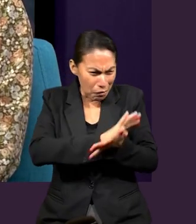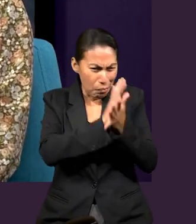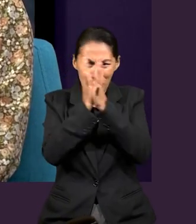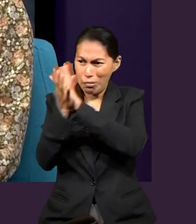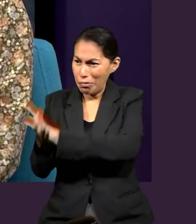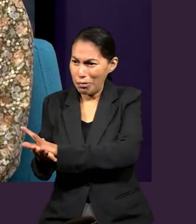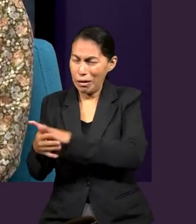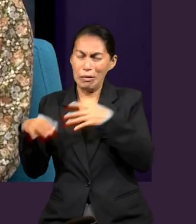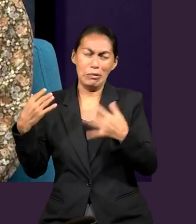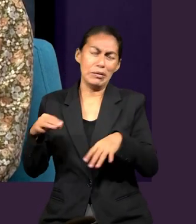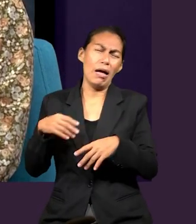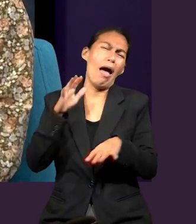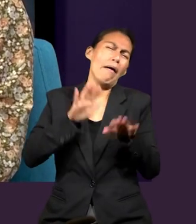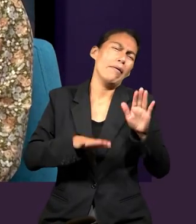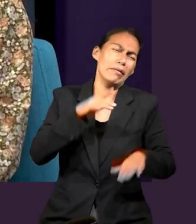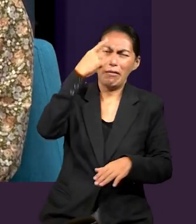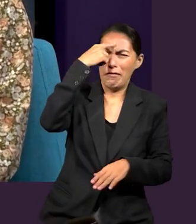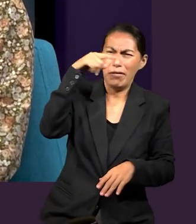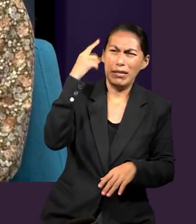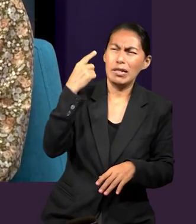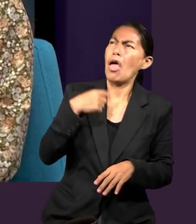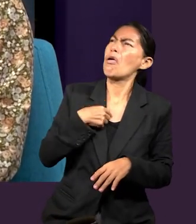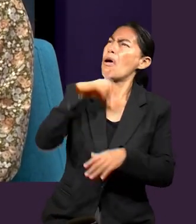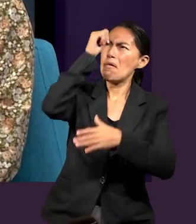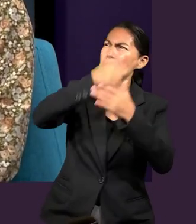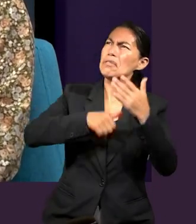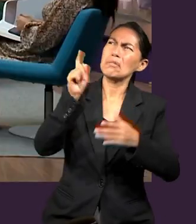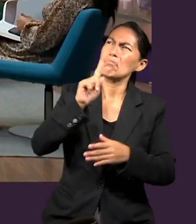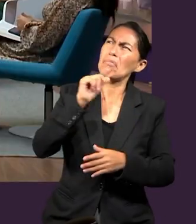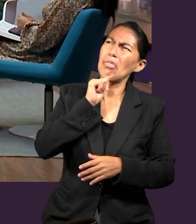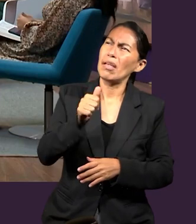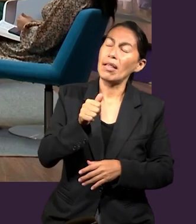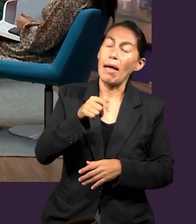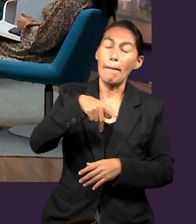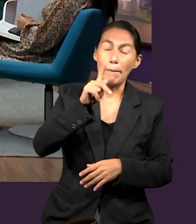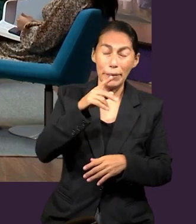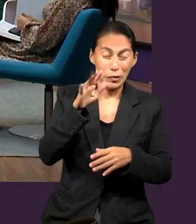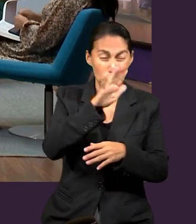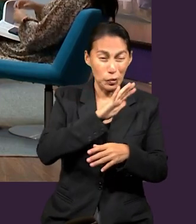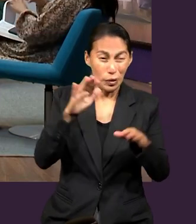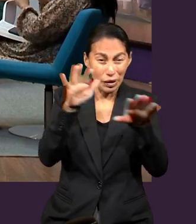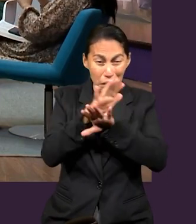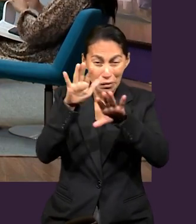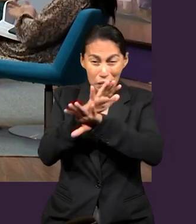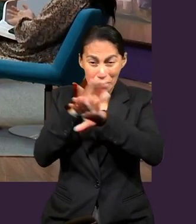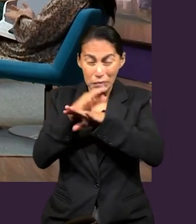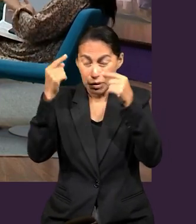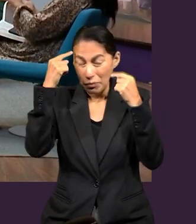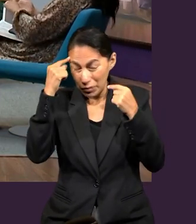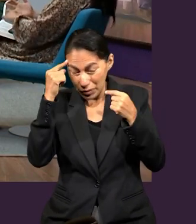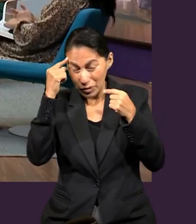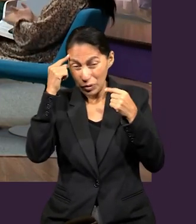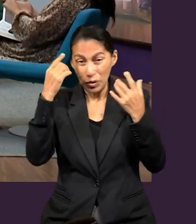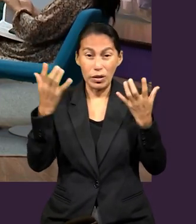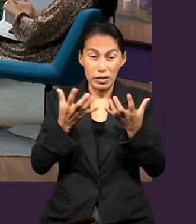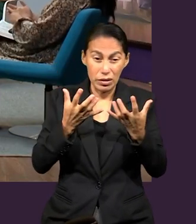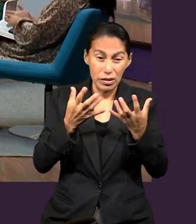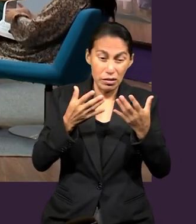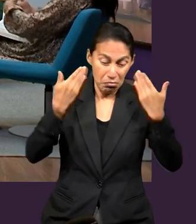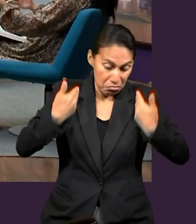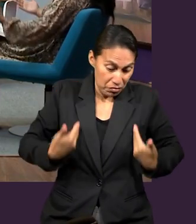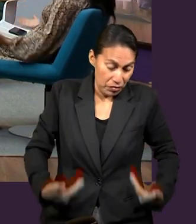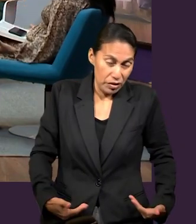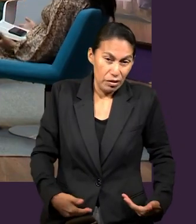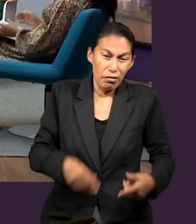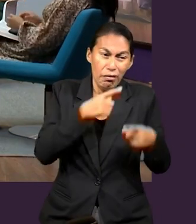sencillo decir, ah, pues no eres adventista. Es un cambio bien fuerte, bien fuerte en manera de pensar, en manera de hablar, en manera de